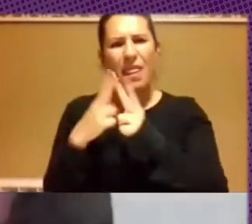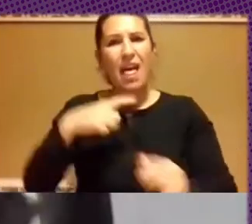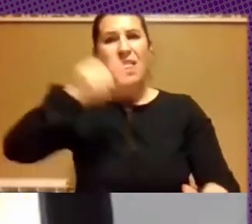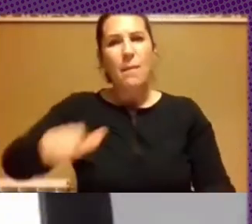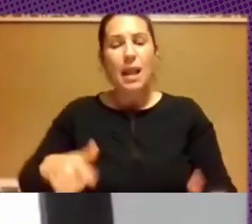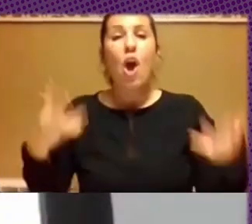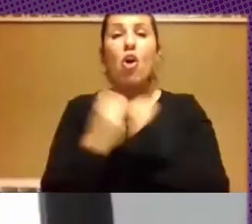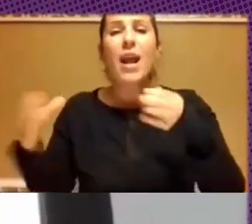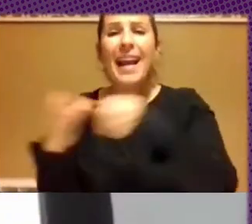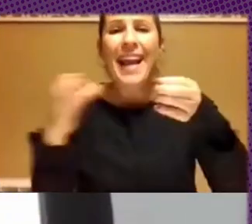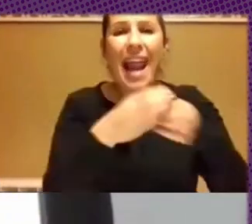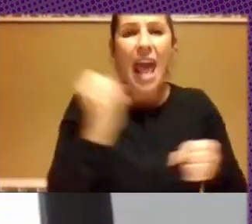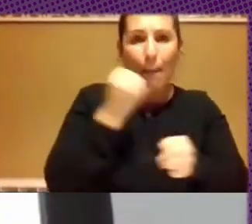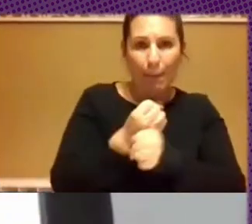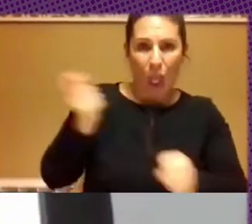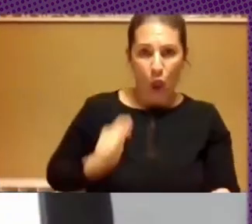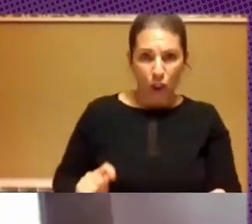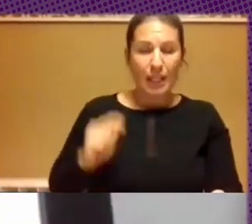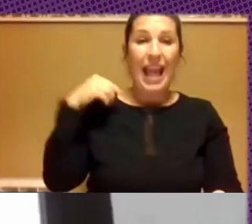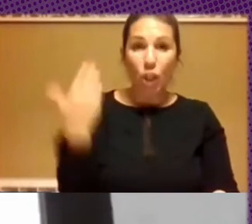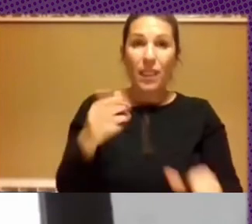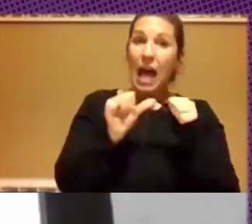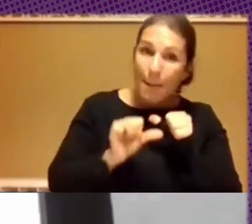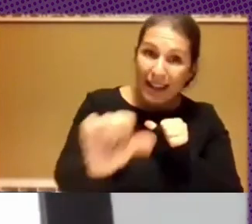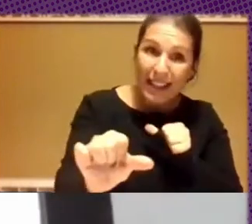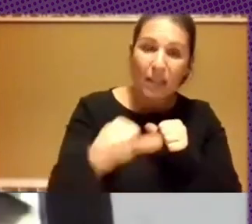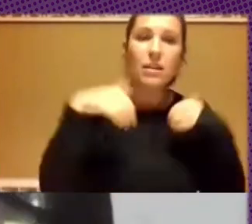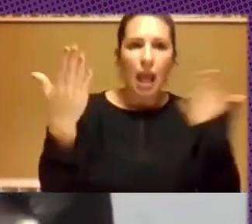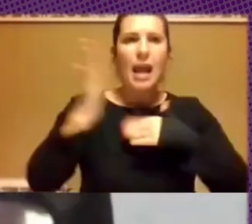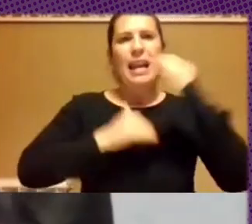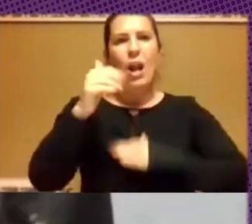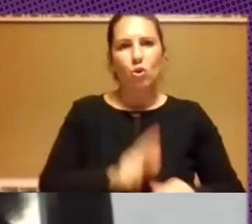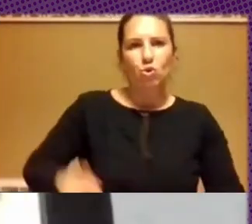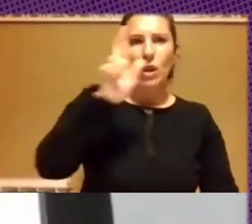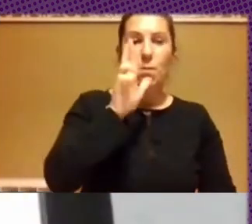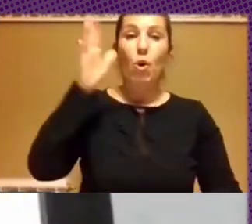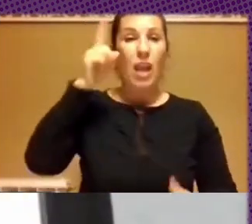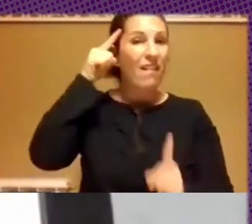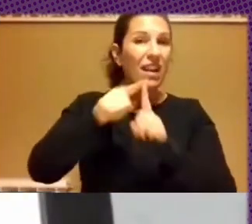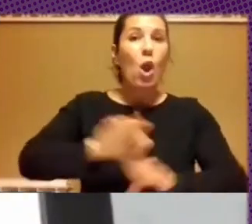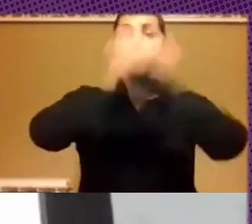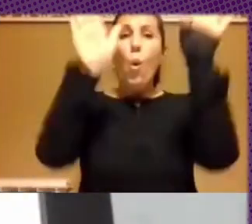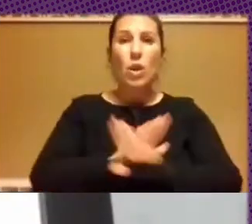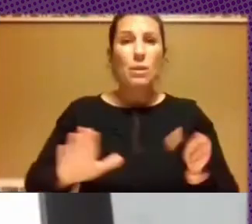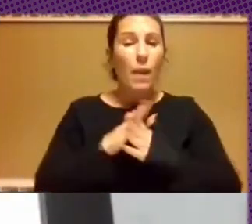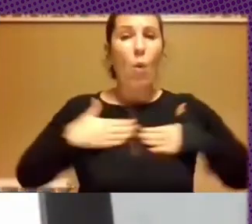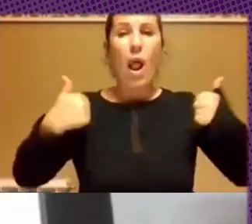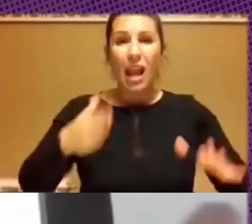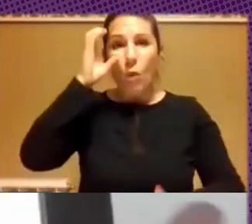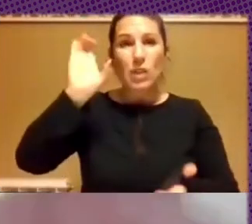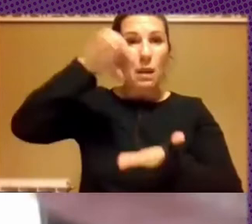los gremios, y a partir de ahí reconstruir, porque el fin último de todo observatorio, como ustedes